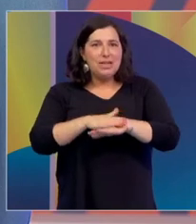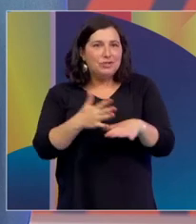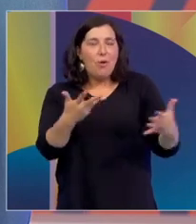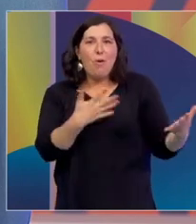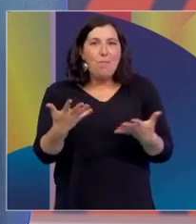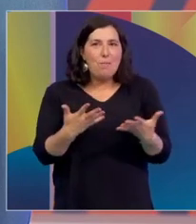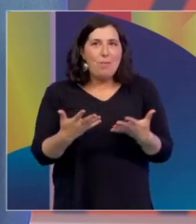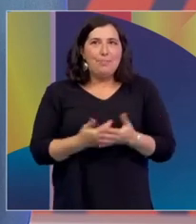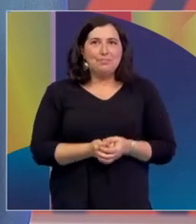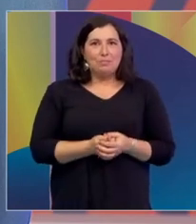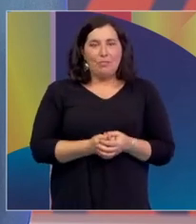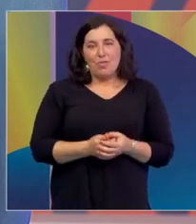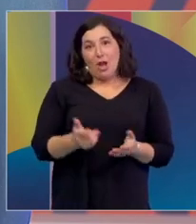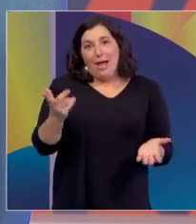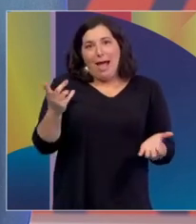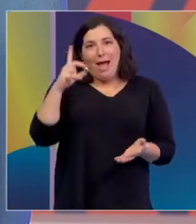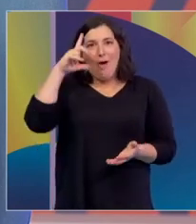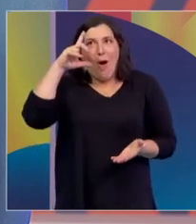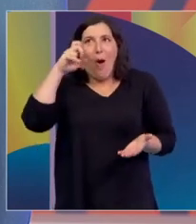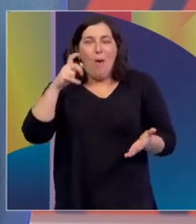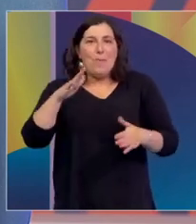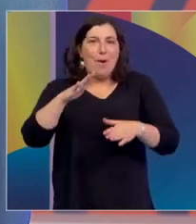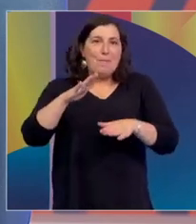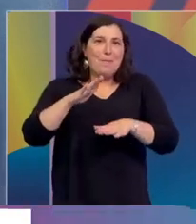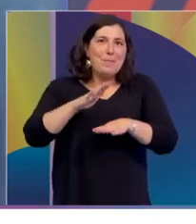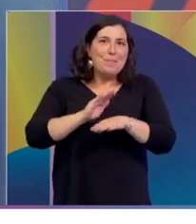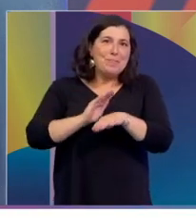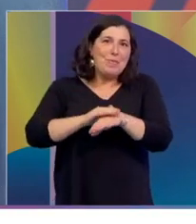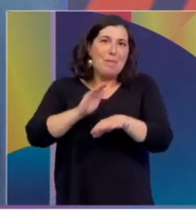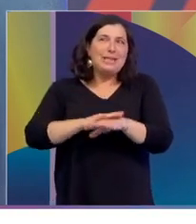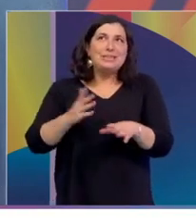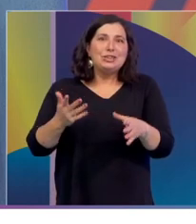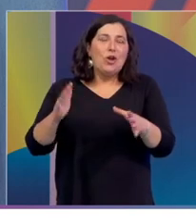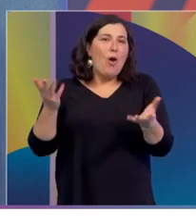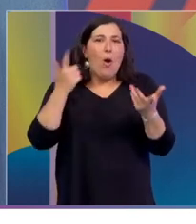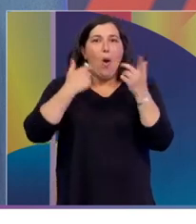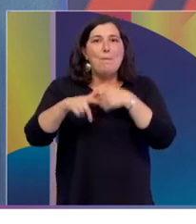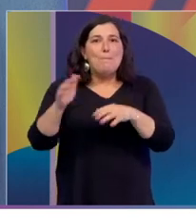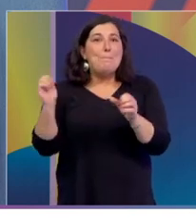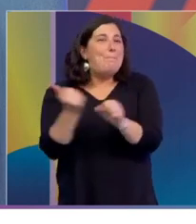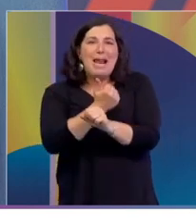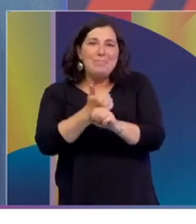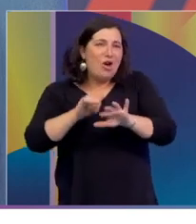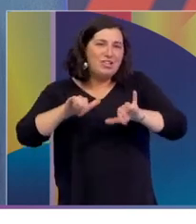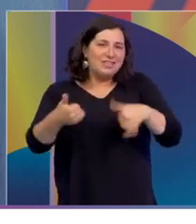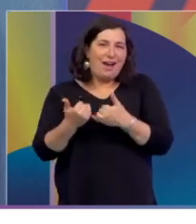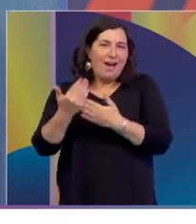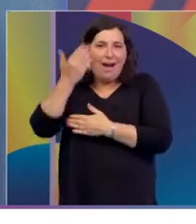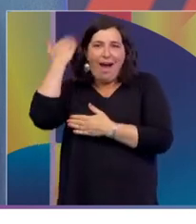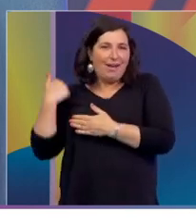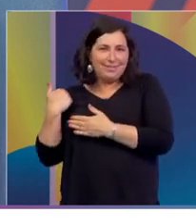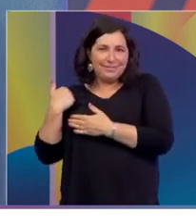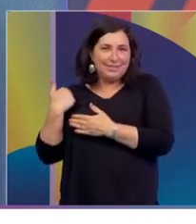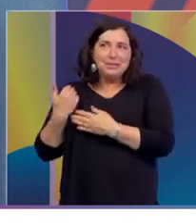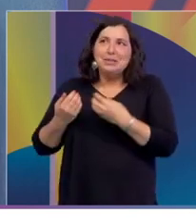Obviamente que el premio lo tuvimos desde antes, ¿no? Porque participar en los premios